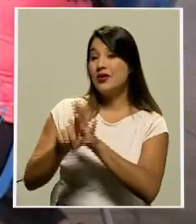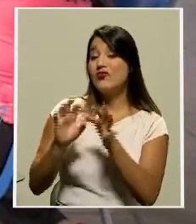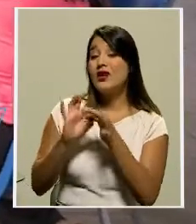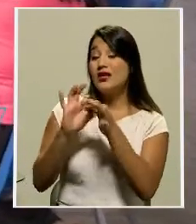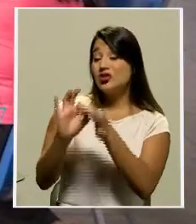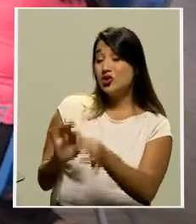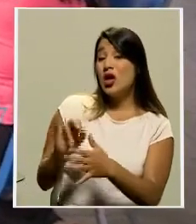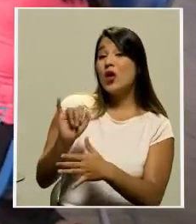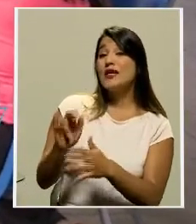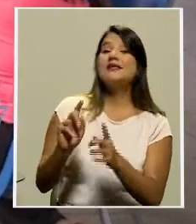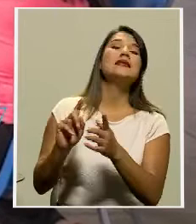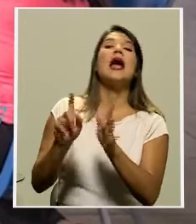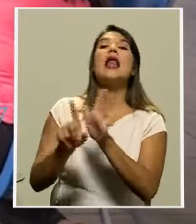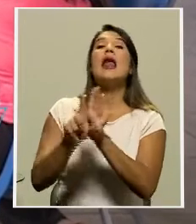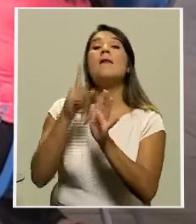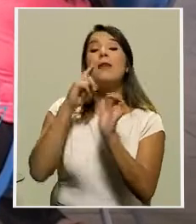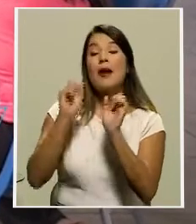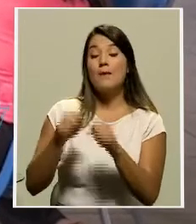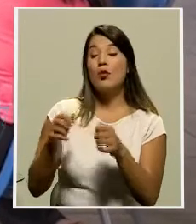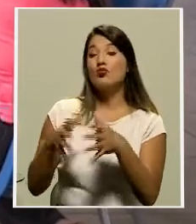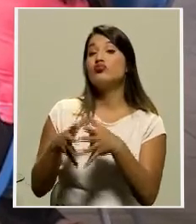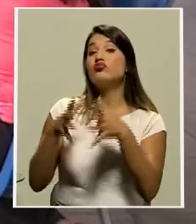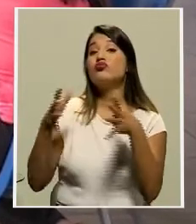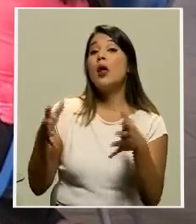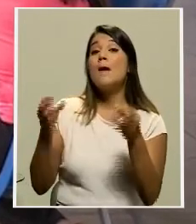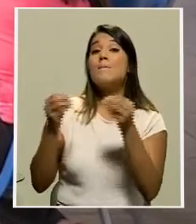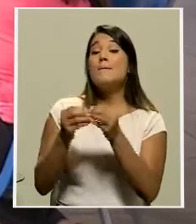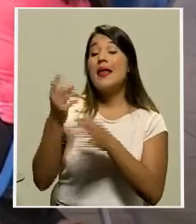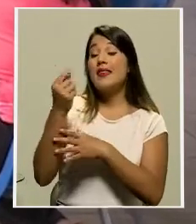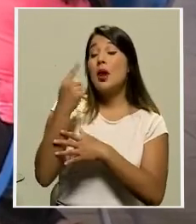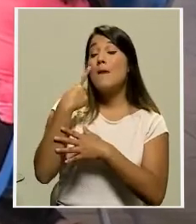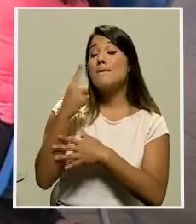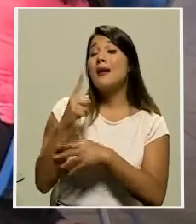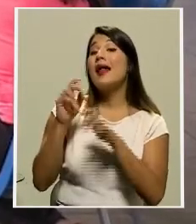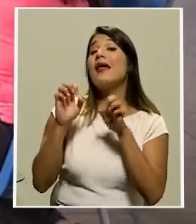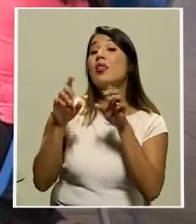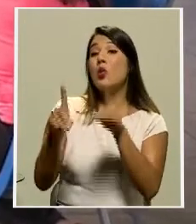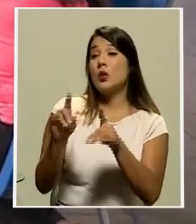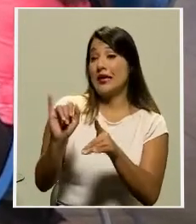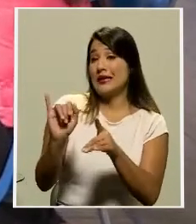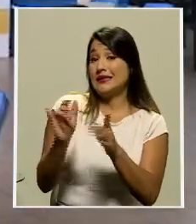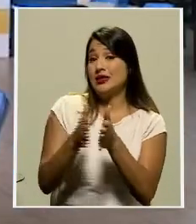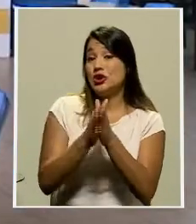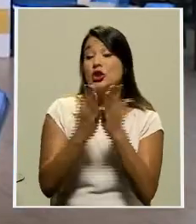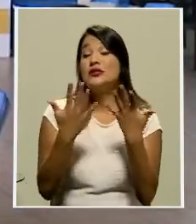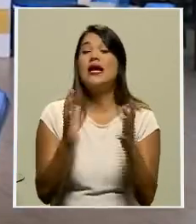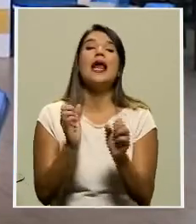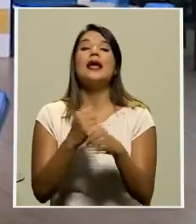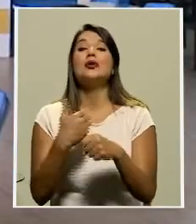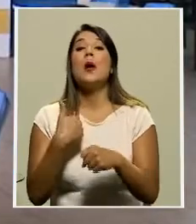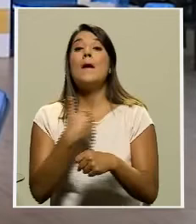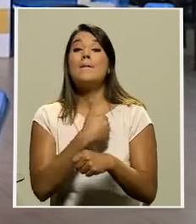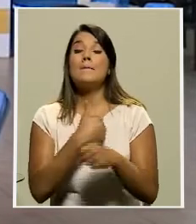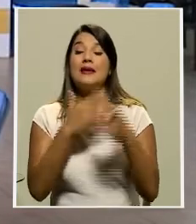esta ley para aumentar el presupuesto en educación, solicitud que ya emitió la Ministra de Educación. El MEP tiene una planilla de